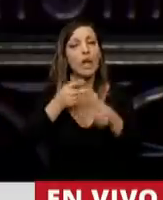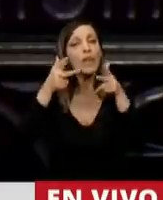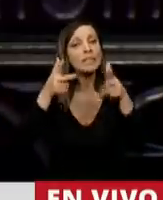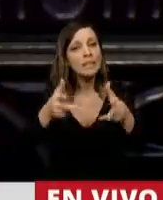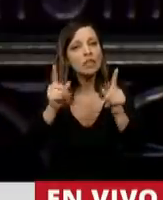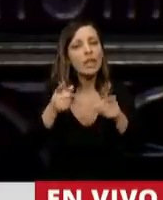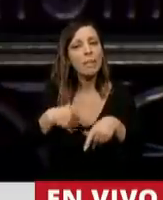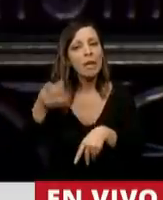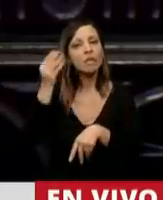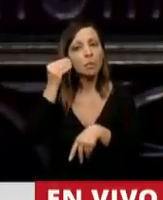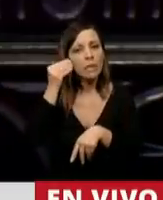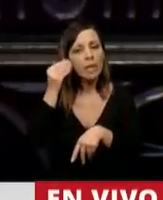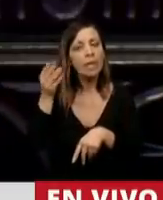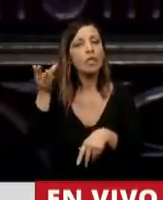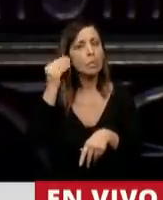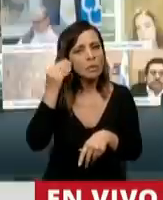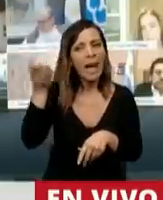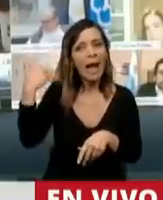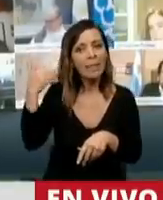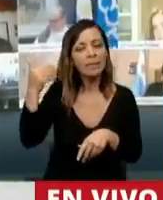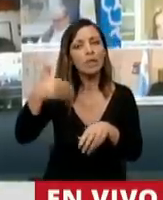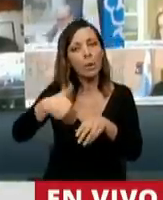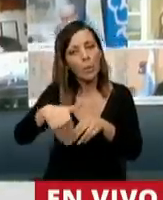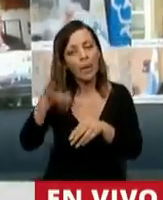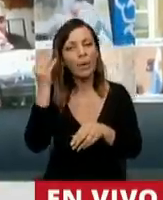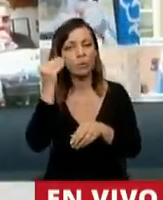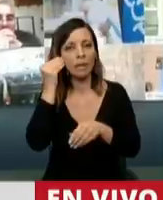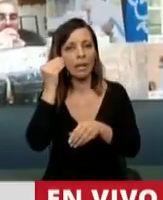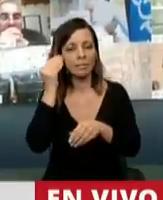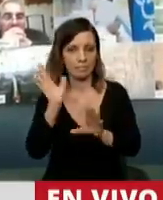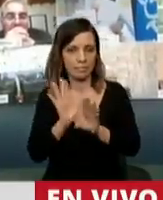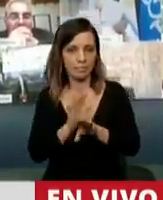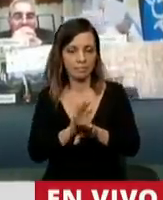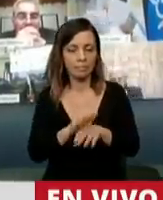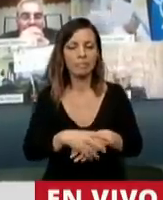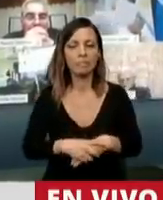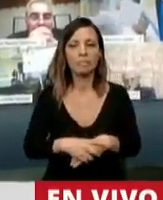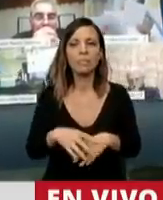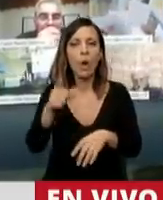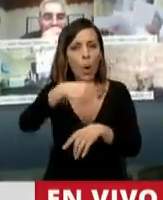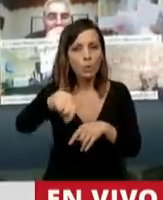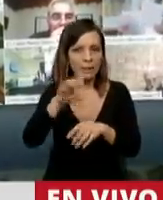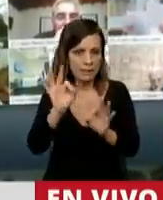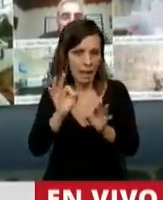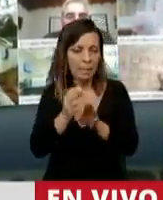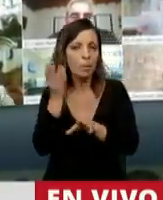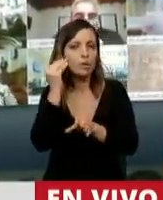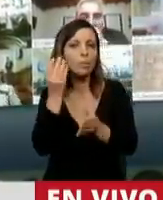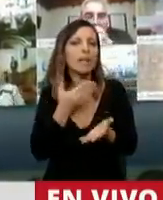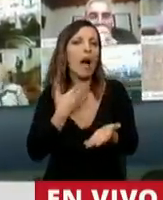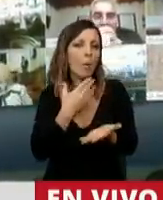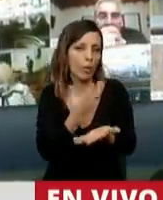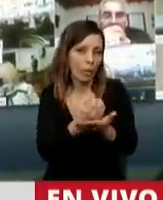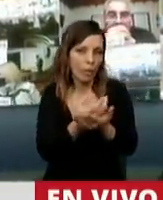escuché. Los escucho y los voy a escuchar siempre. De otra manera, no de cómo la escucharon a ella y pudimos escuchar todos sus audios. ¿No?